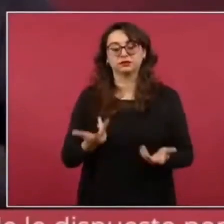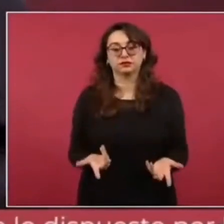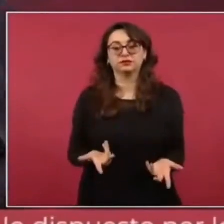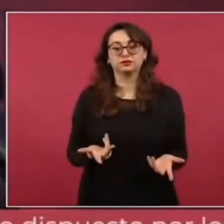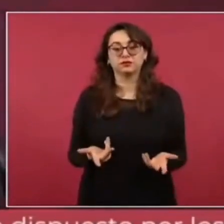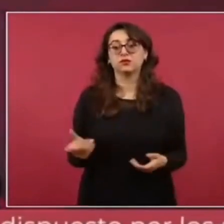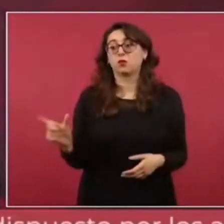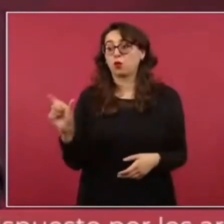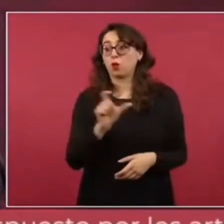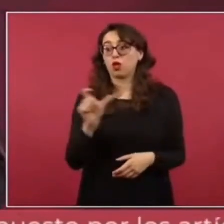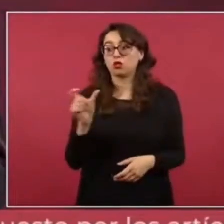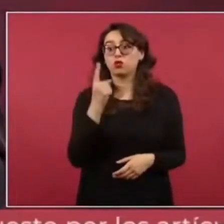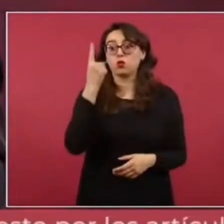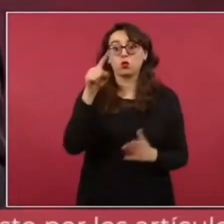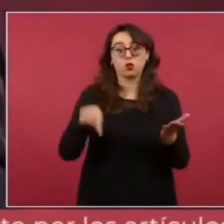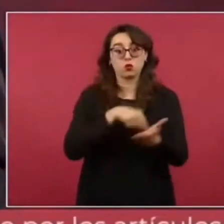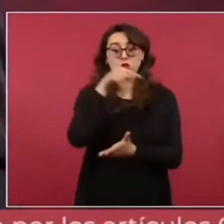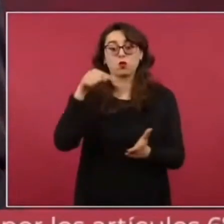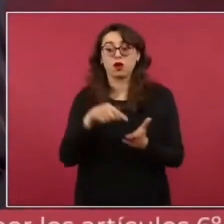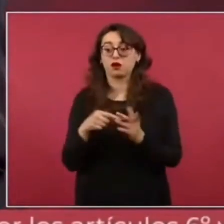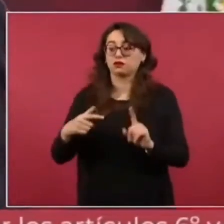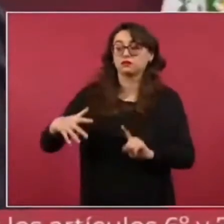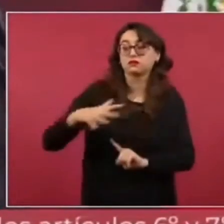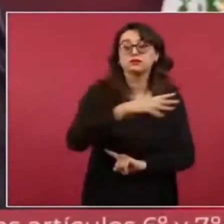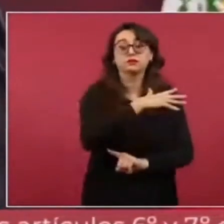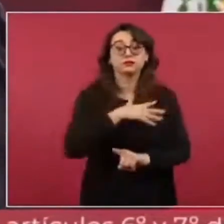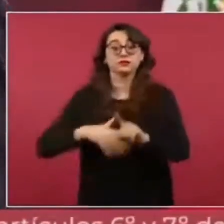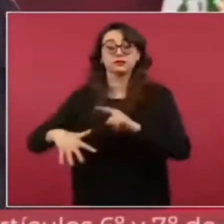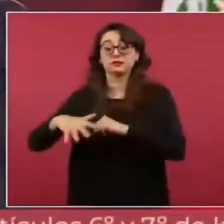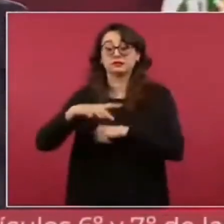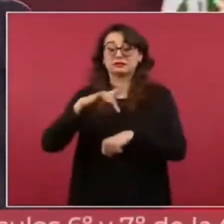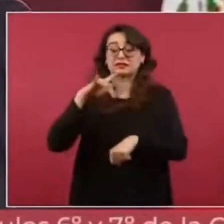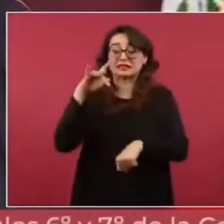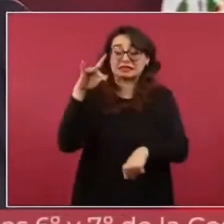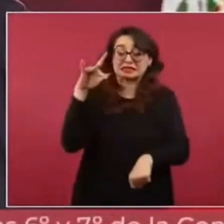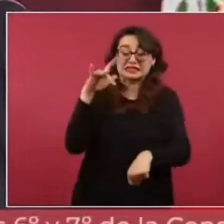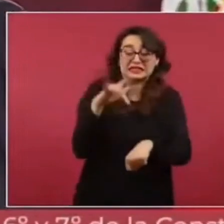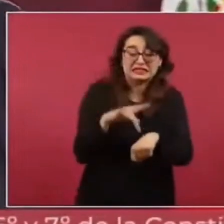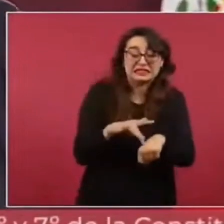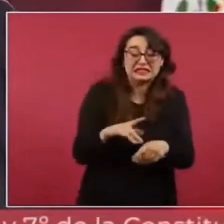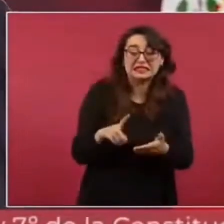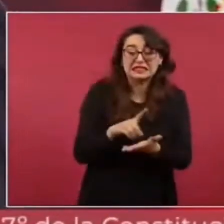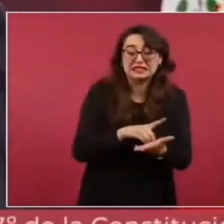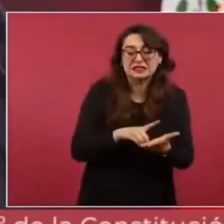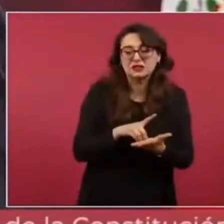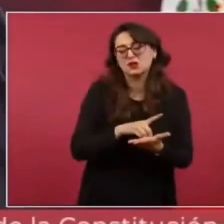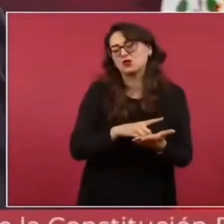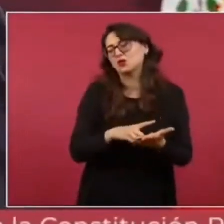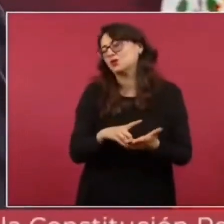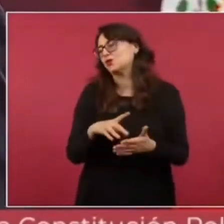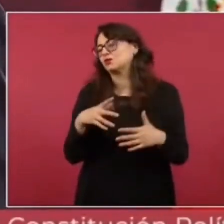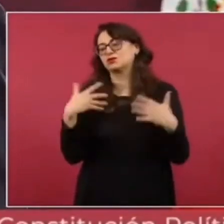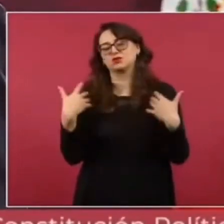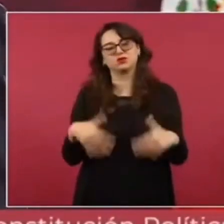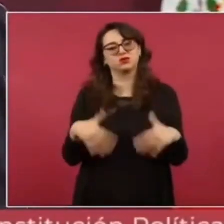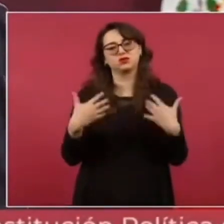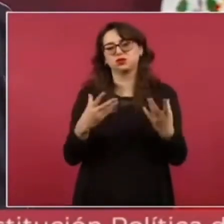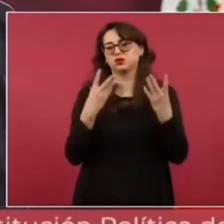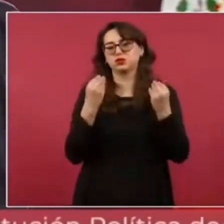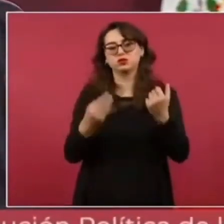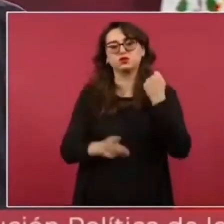tenemos que enfrentarlo, evitar que